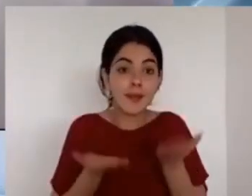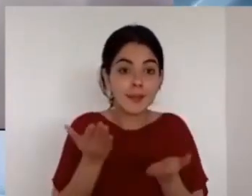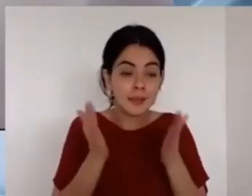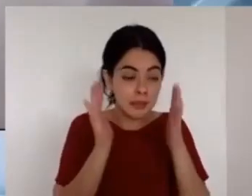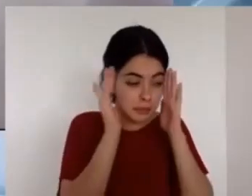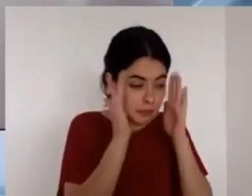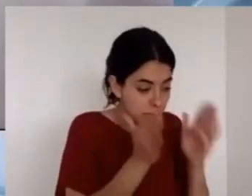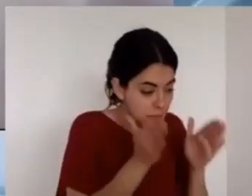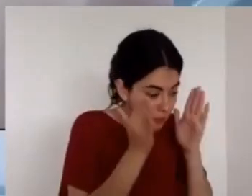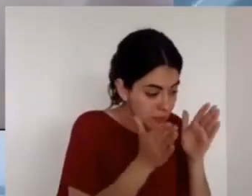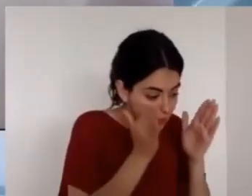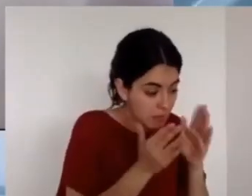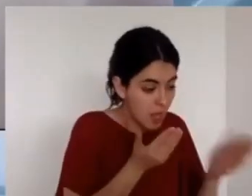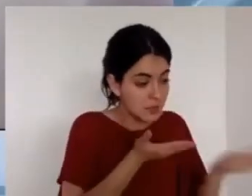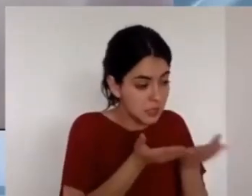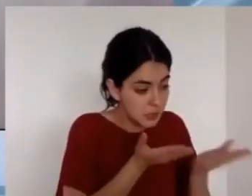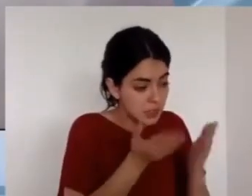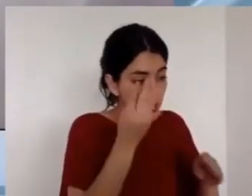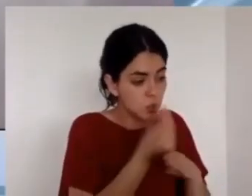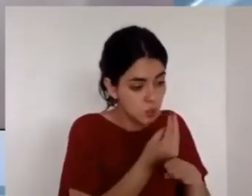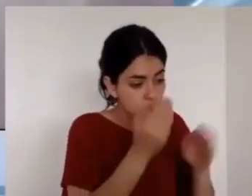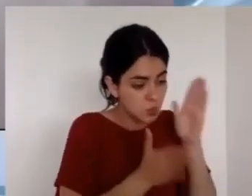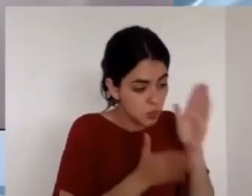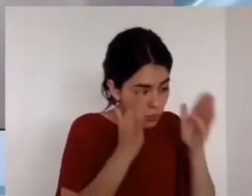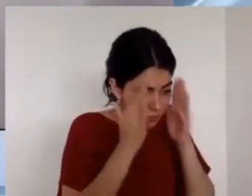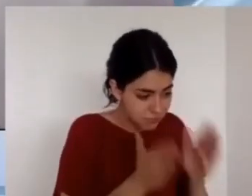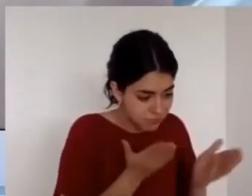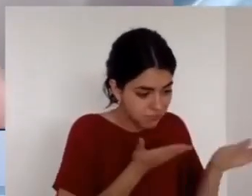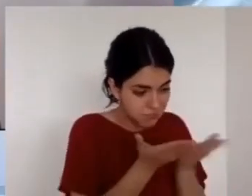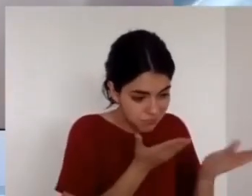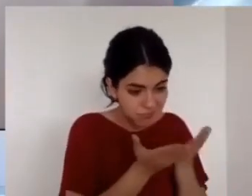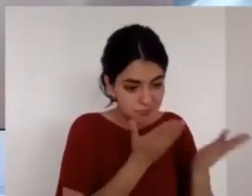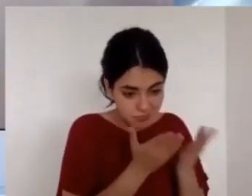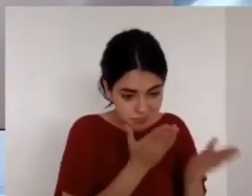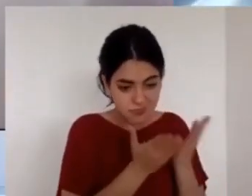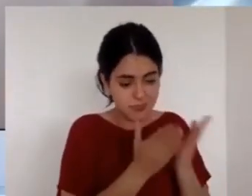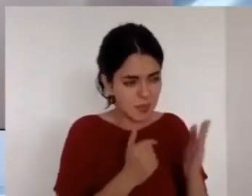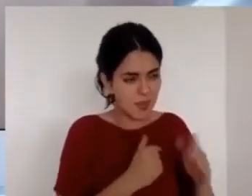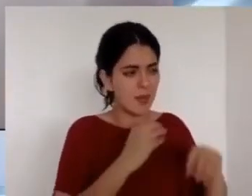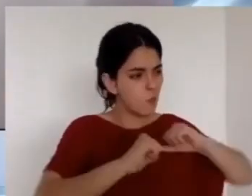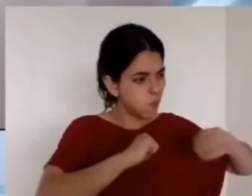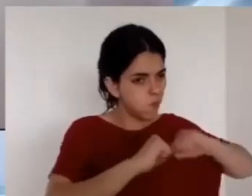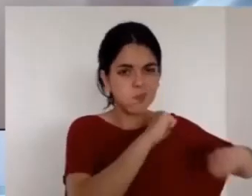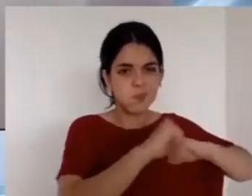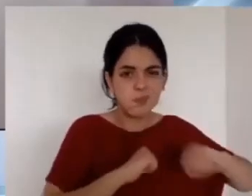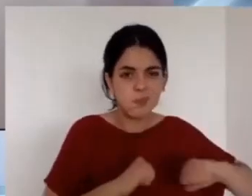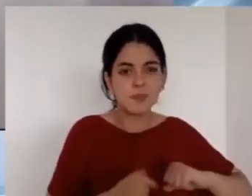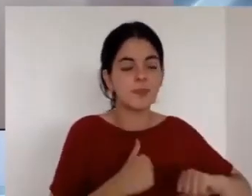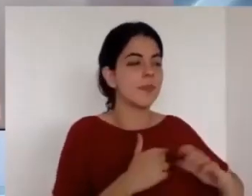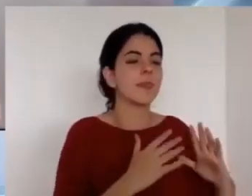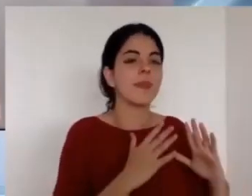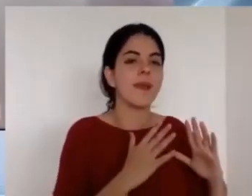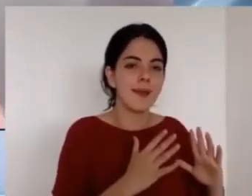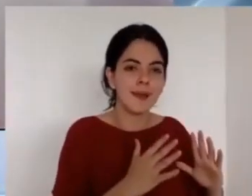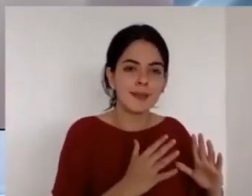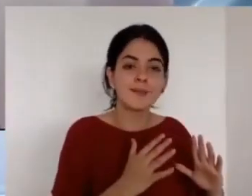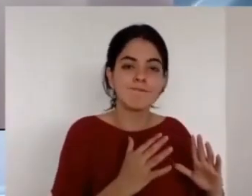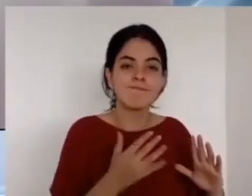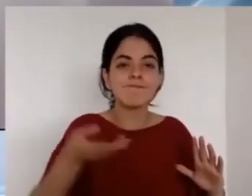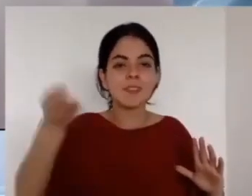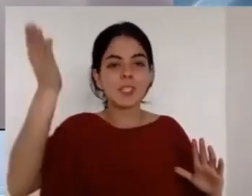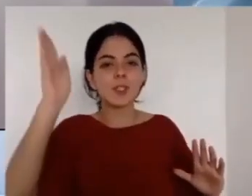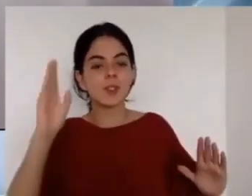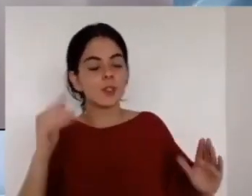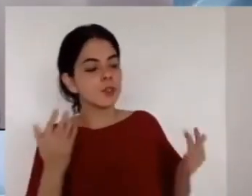que lo busquemos con ansiedad Él hará cosas por nosotros que no hará con nadie más